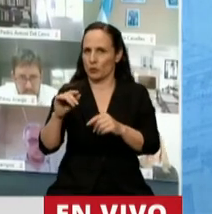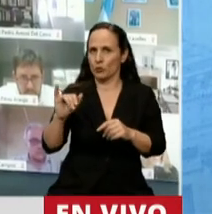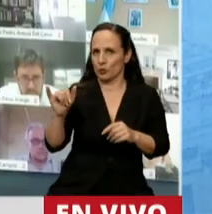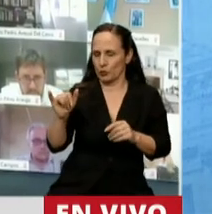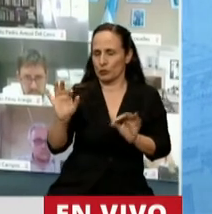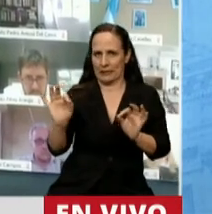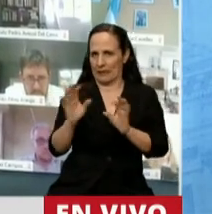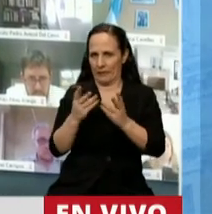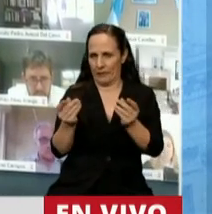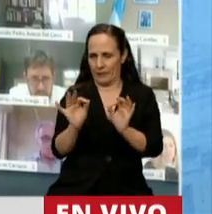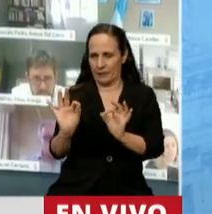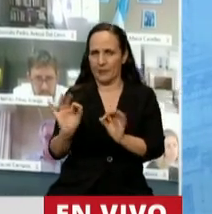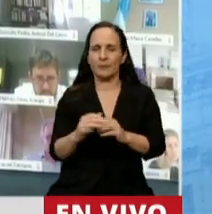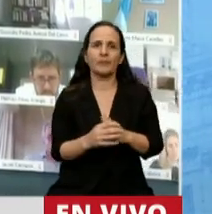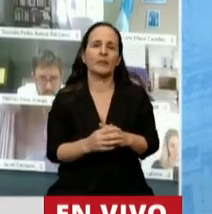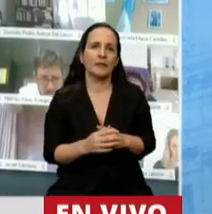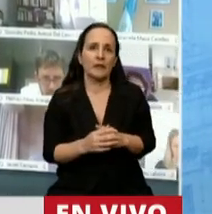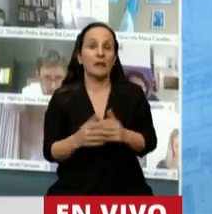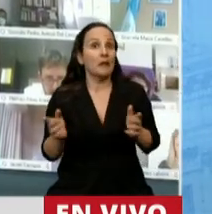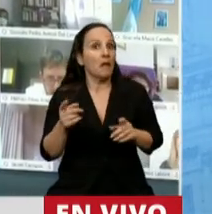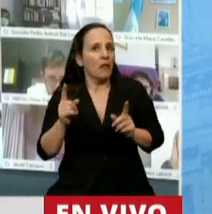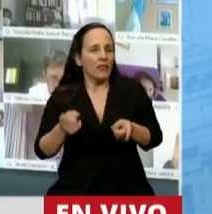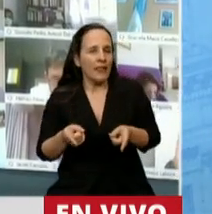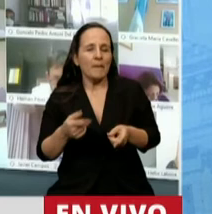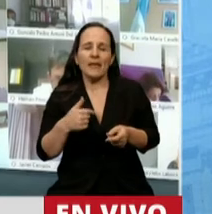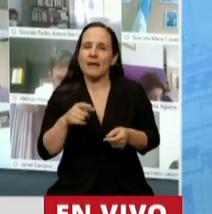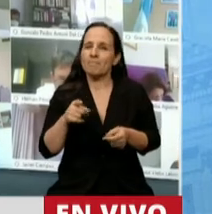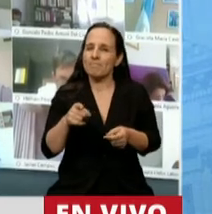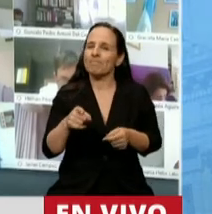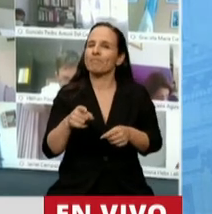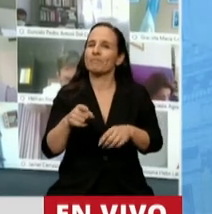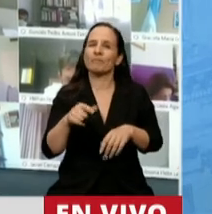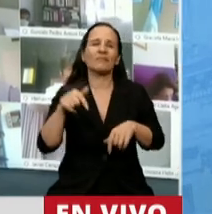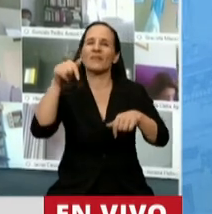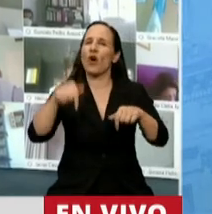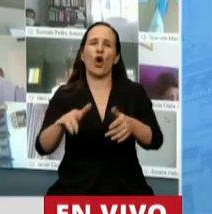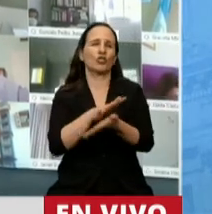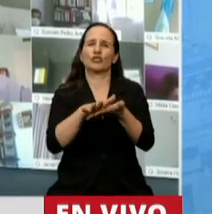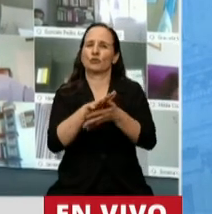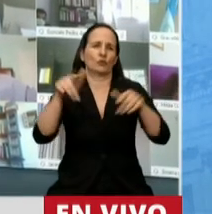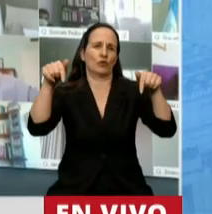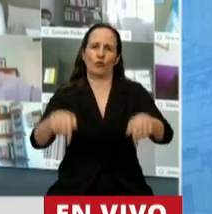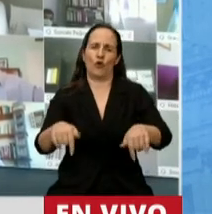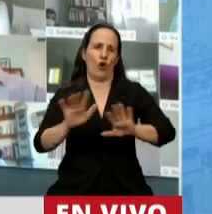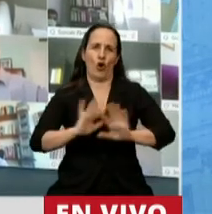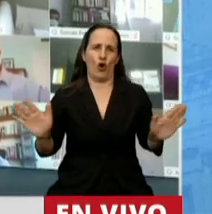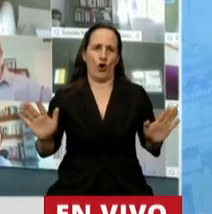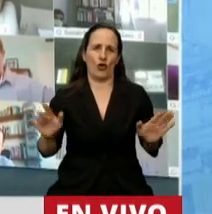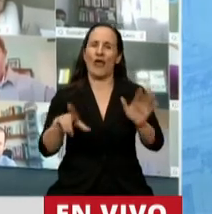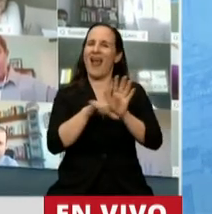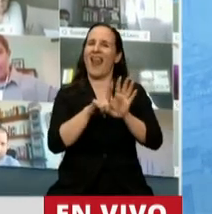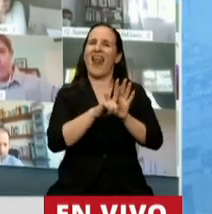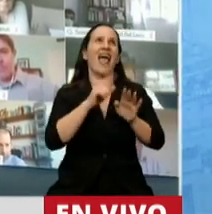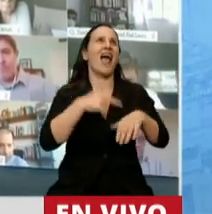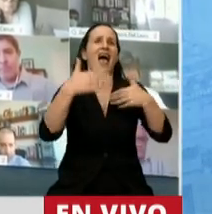Sí, sí, redondeo, redondeo. Que el momento de regularizar es hoy. Esta es una ley que no va a tener una